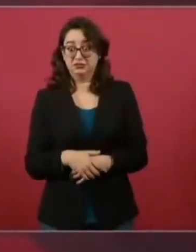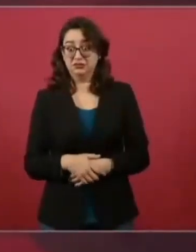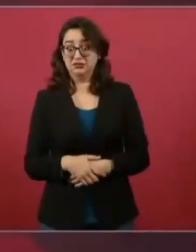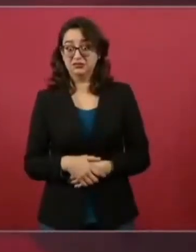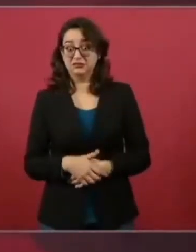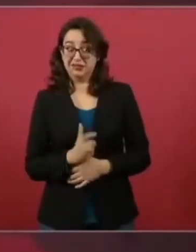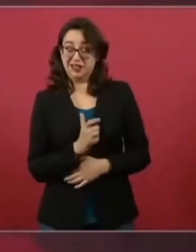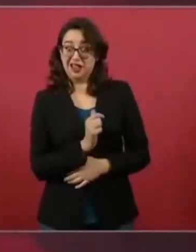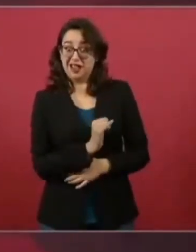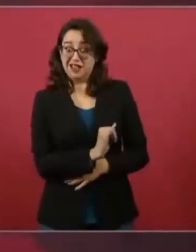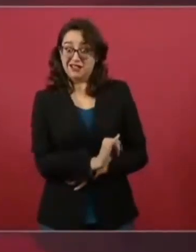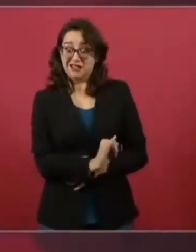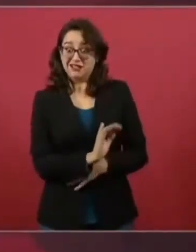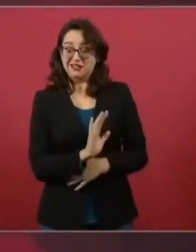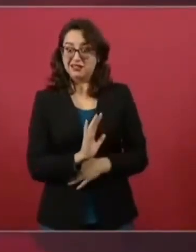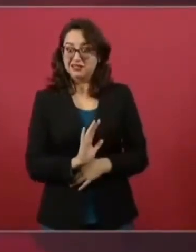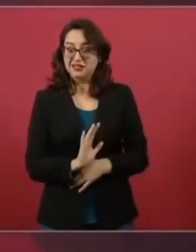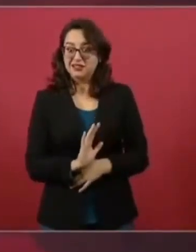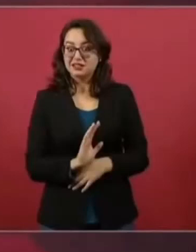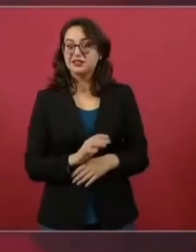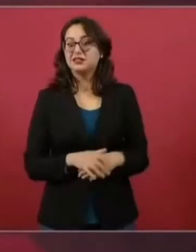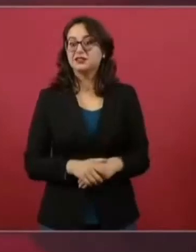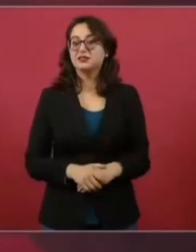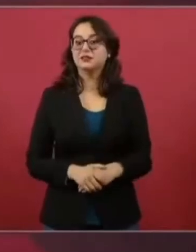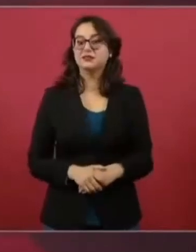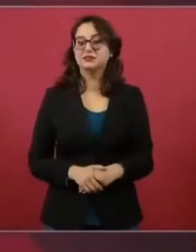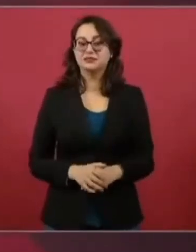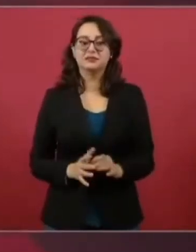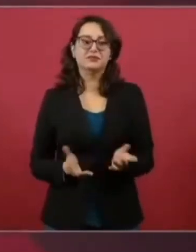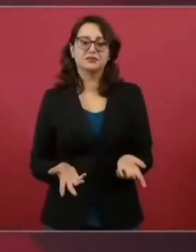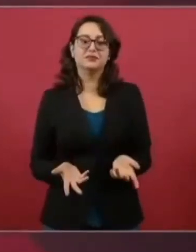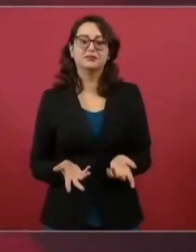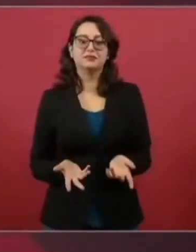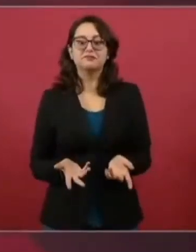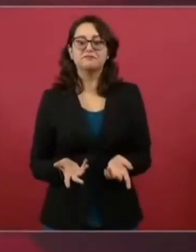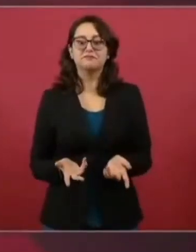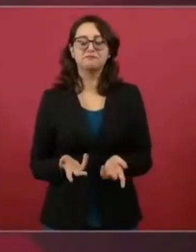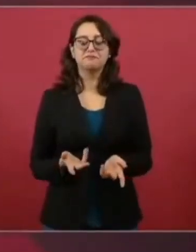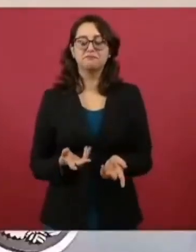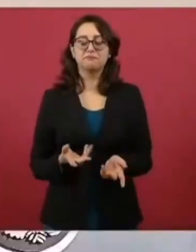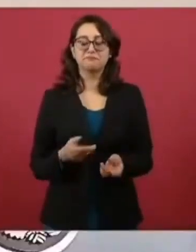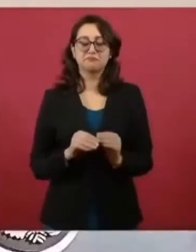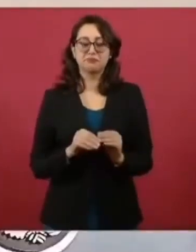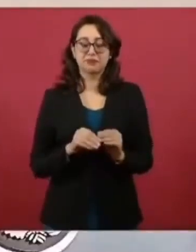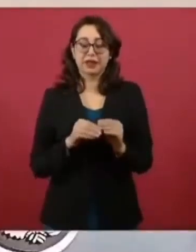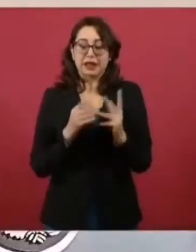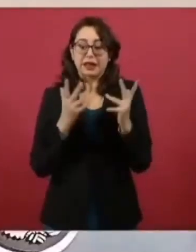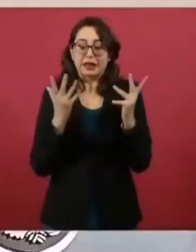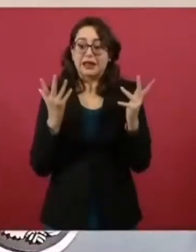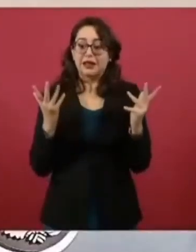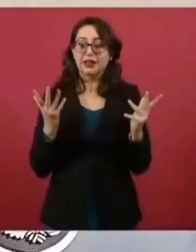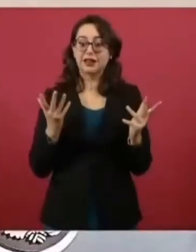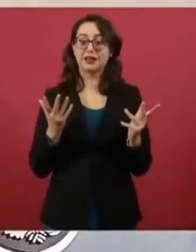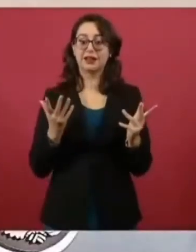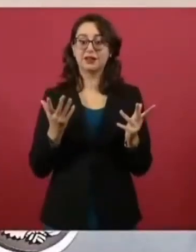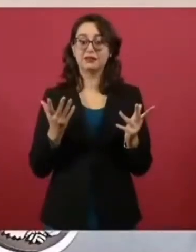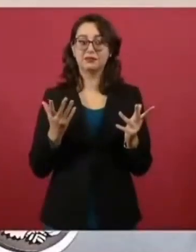Ya es muy claro y por eso pues se están